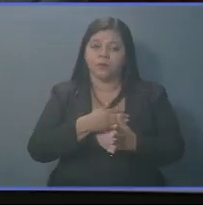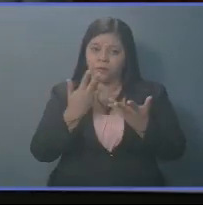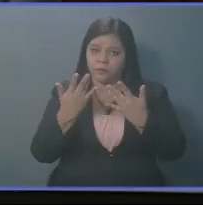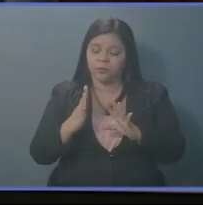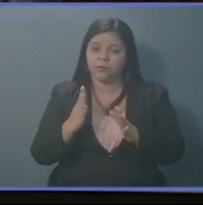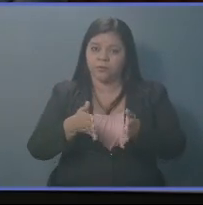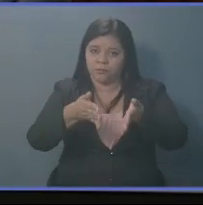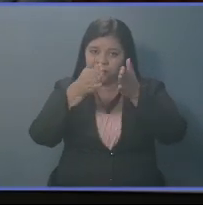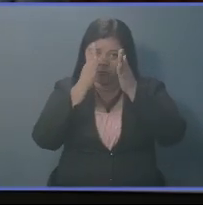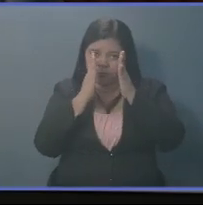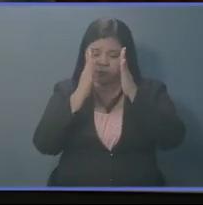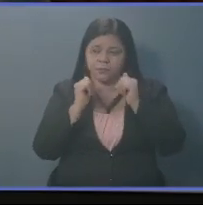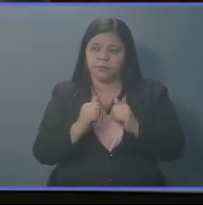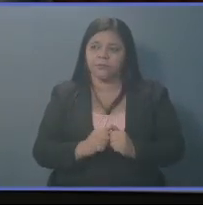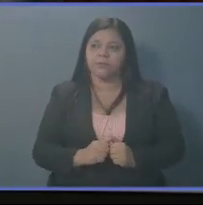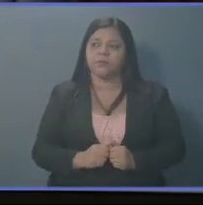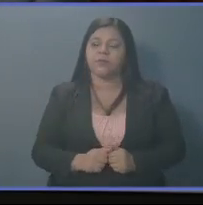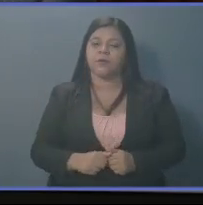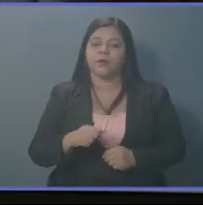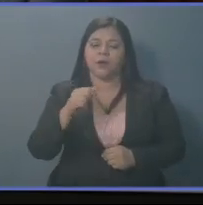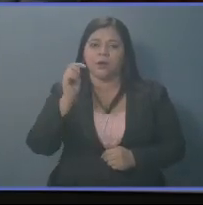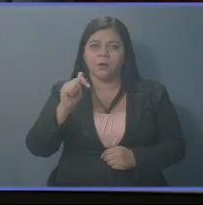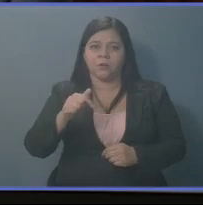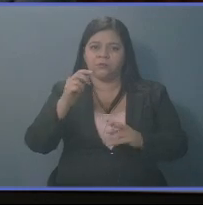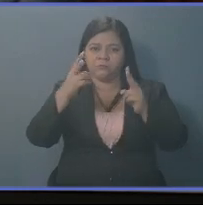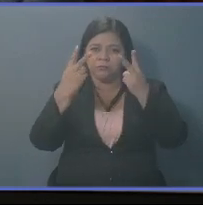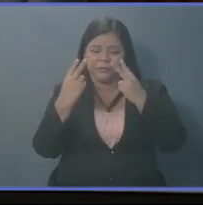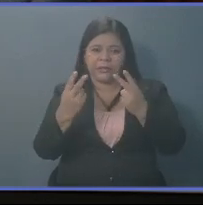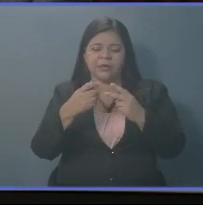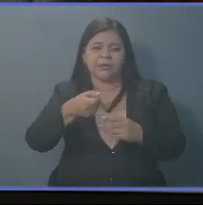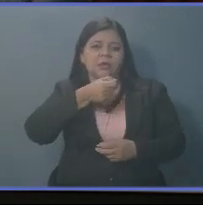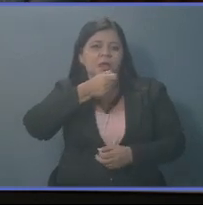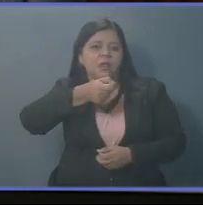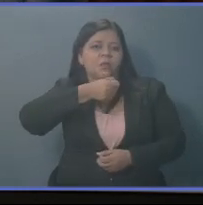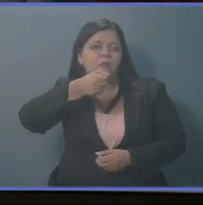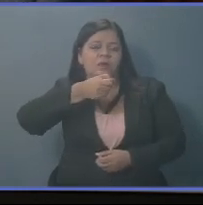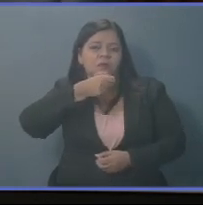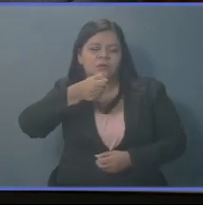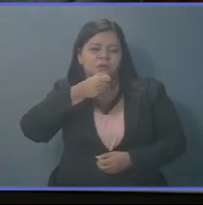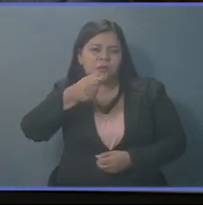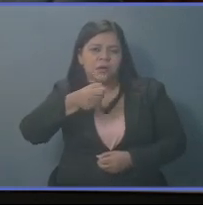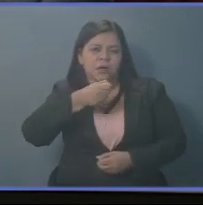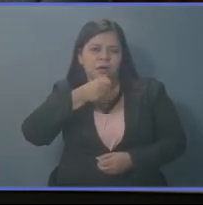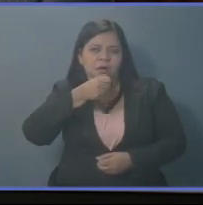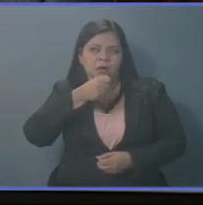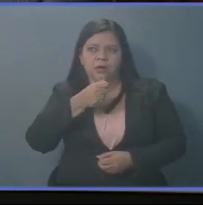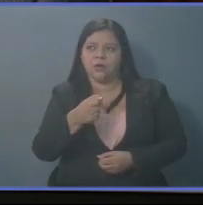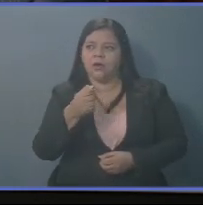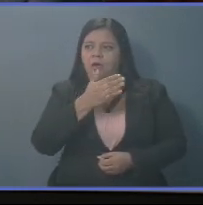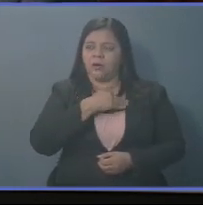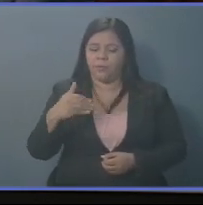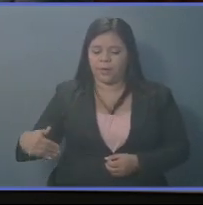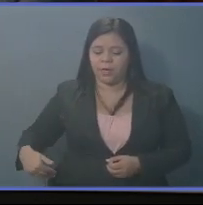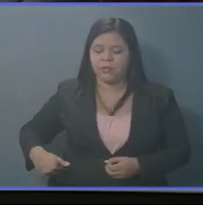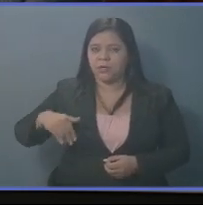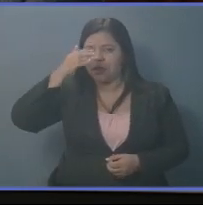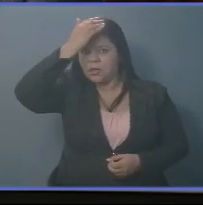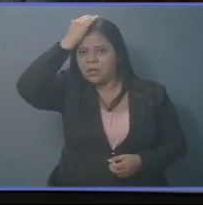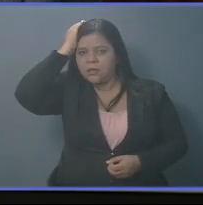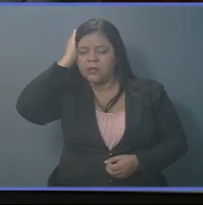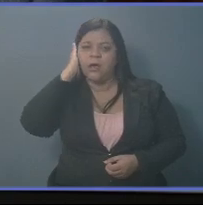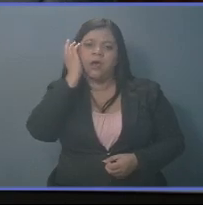una cadena de televisión, pero esa cadena de televisión del presidente de la república